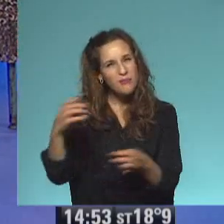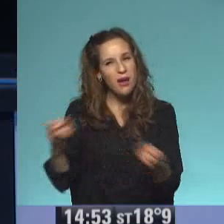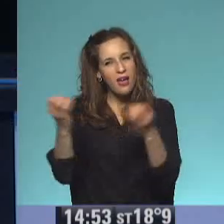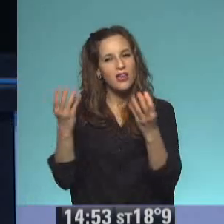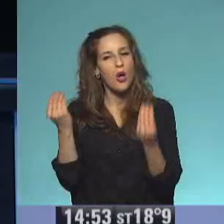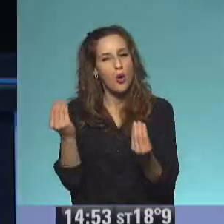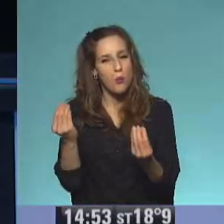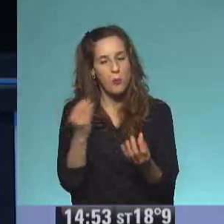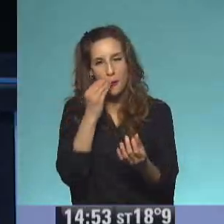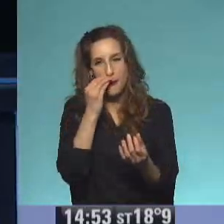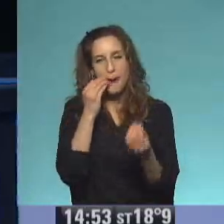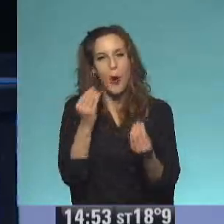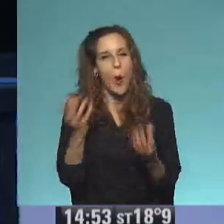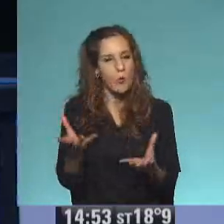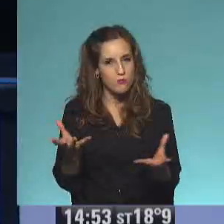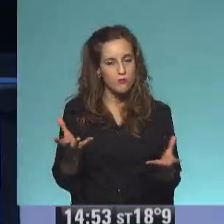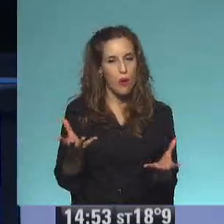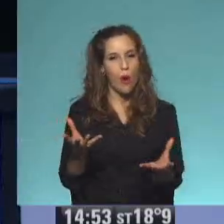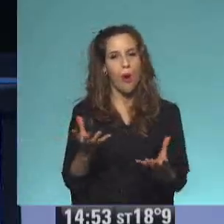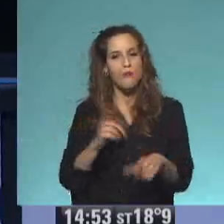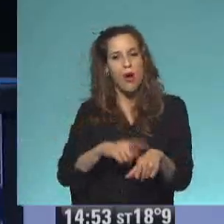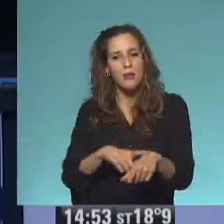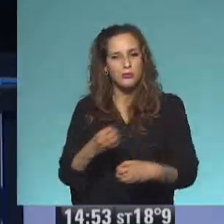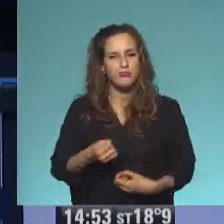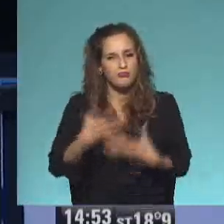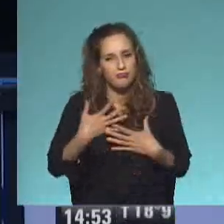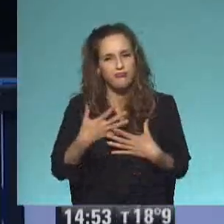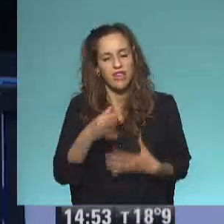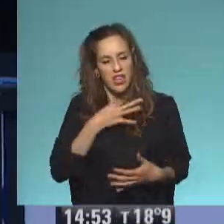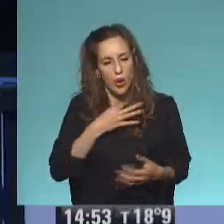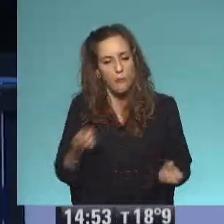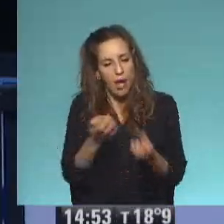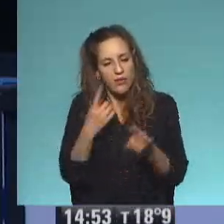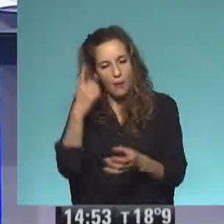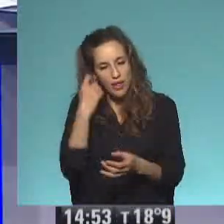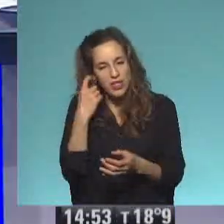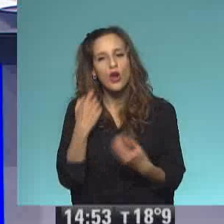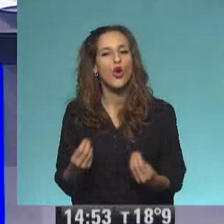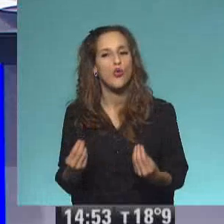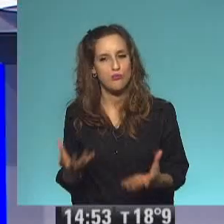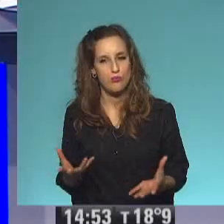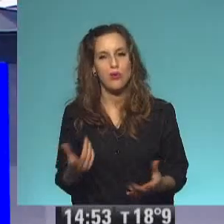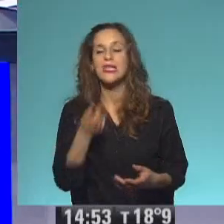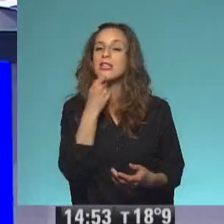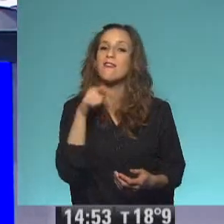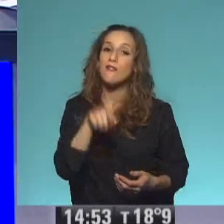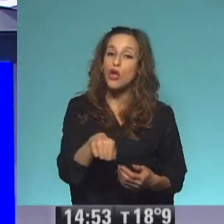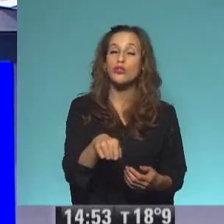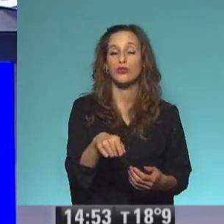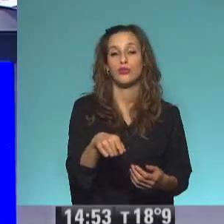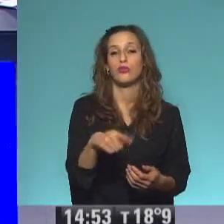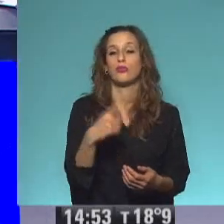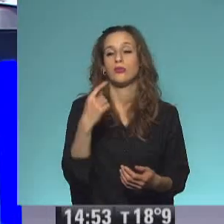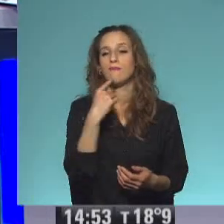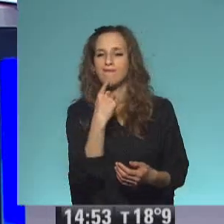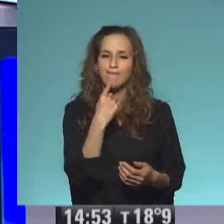momento decide ser mago? ¿En qué momento siente el poder de ser mago? mago. No sé, si se te ocurren preguntas para hacerle a un mago,